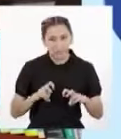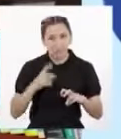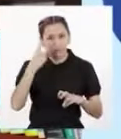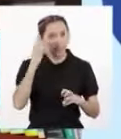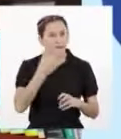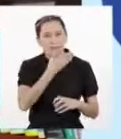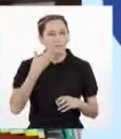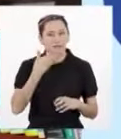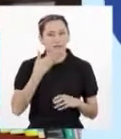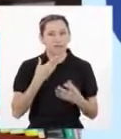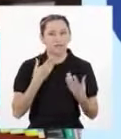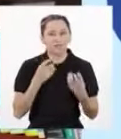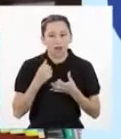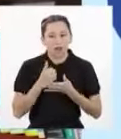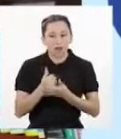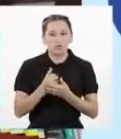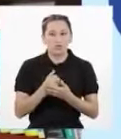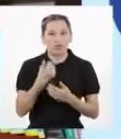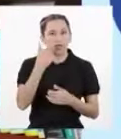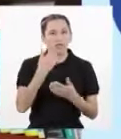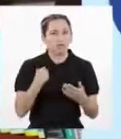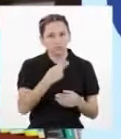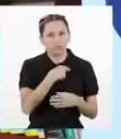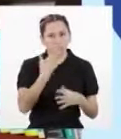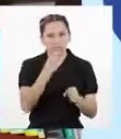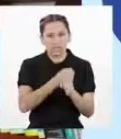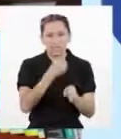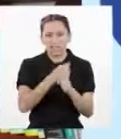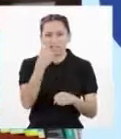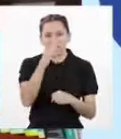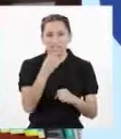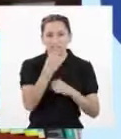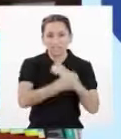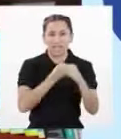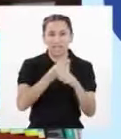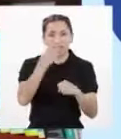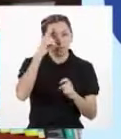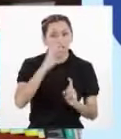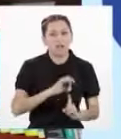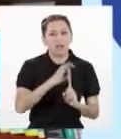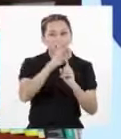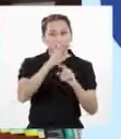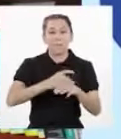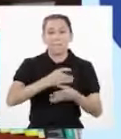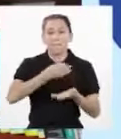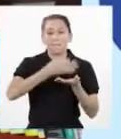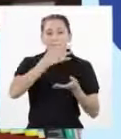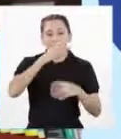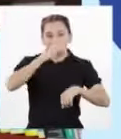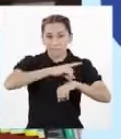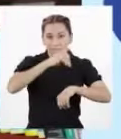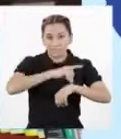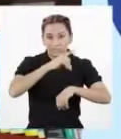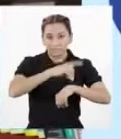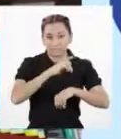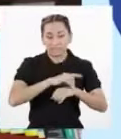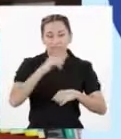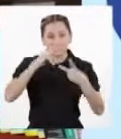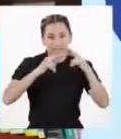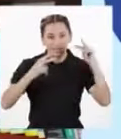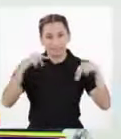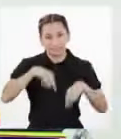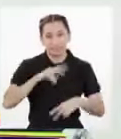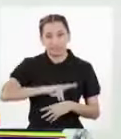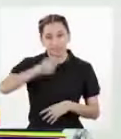ejerzo desde hace más de 10 años Y que es fundamental en el desarrollo de la medicina, de la medicina en precisión y de la medicina genética en nuestro